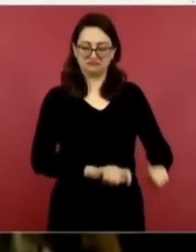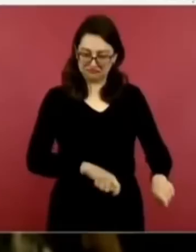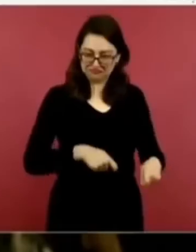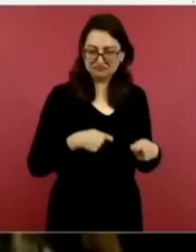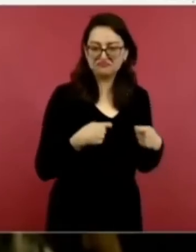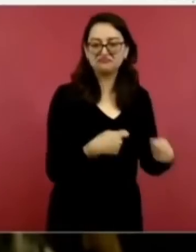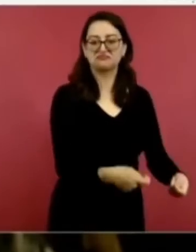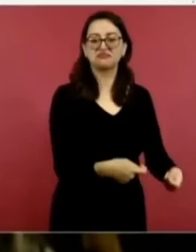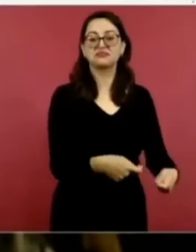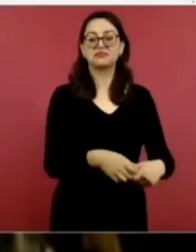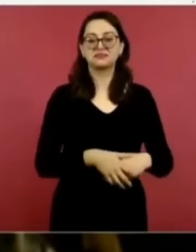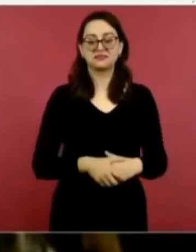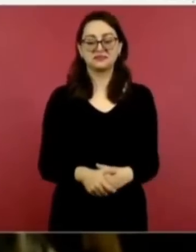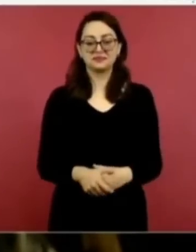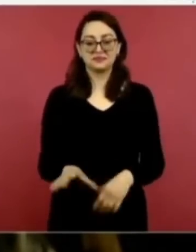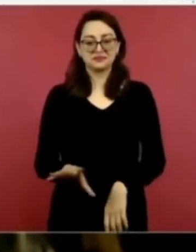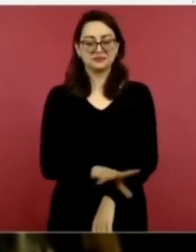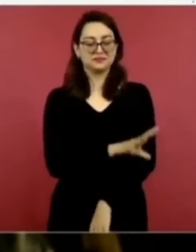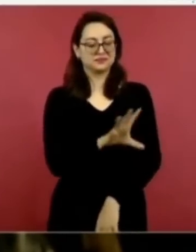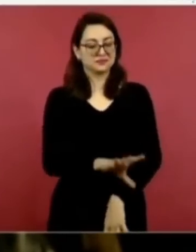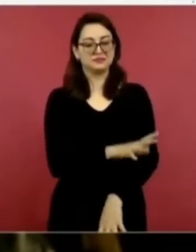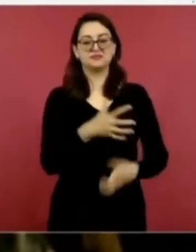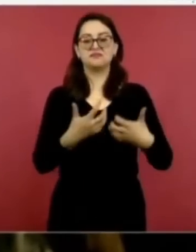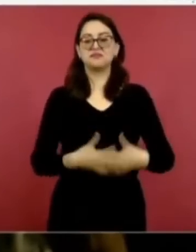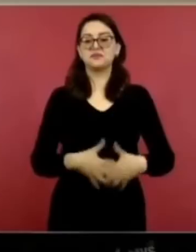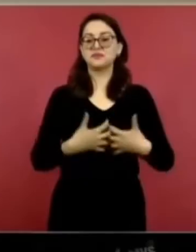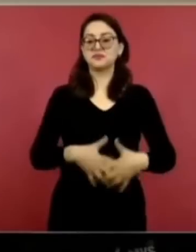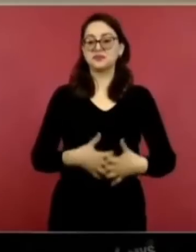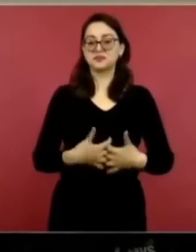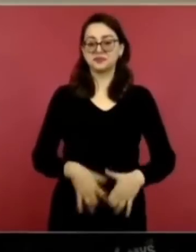de generación de energía eléctrica.